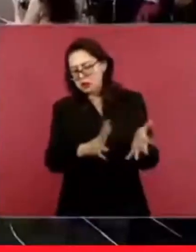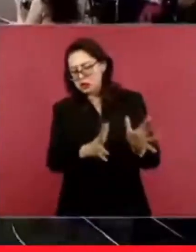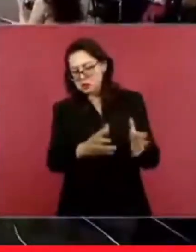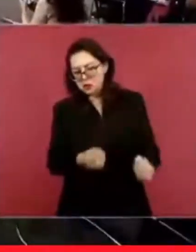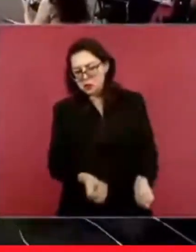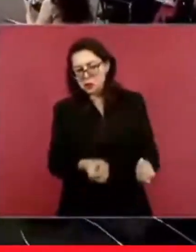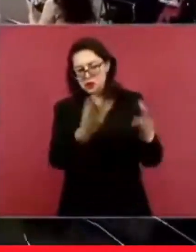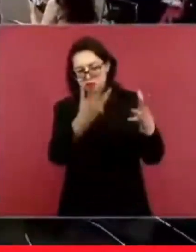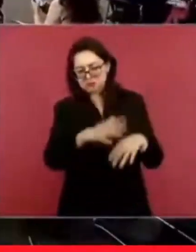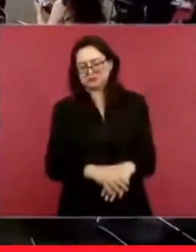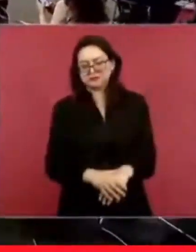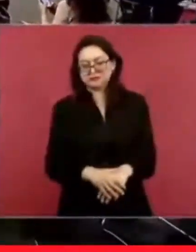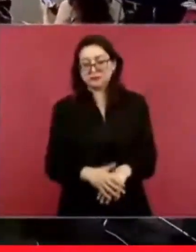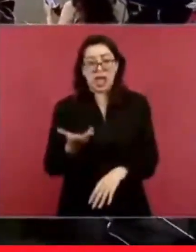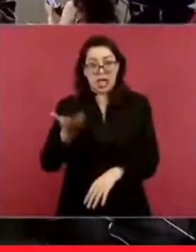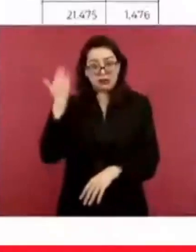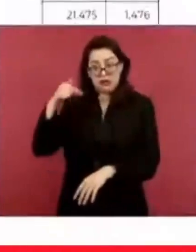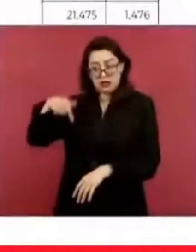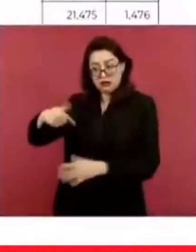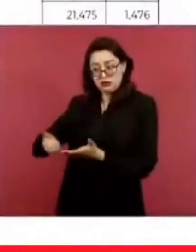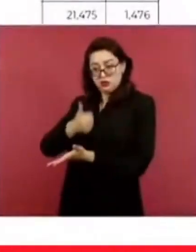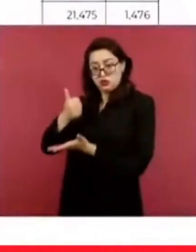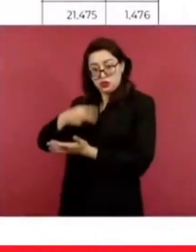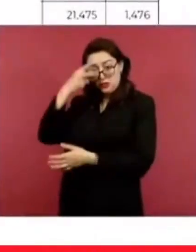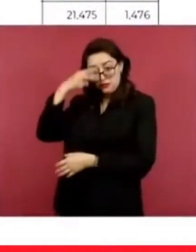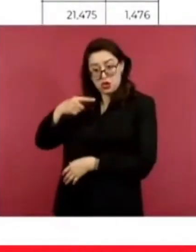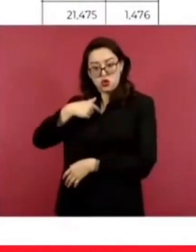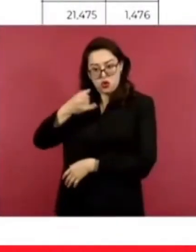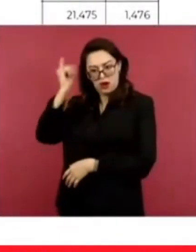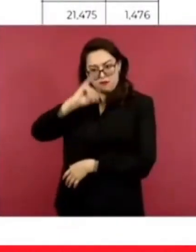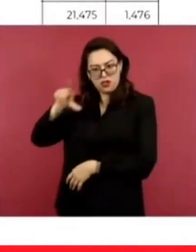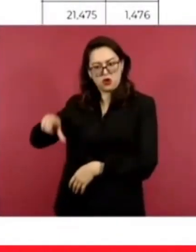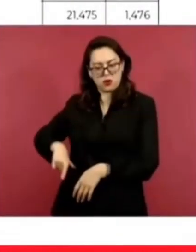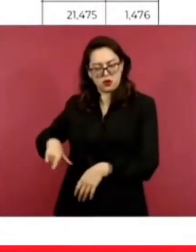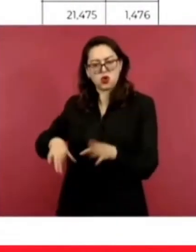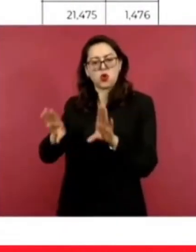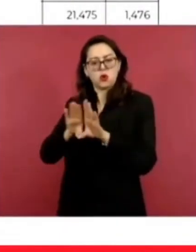construí un hospital construimos un hospital